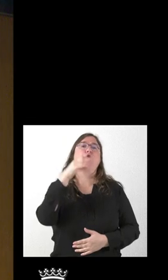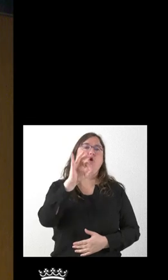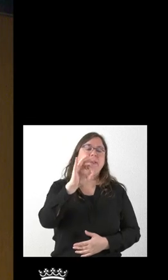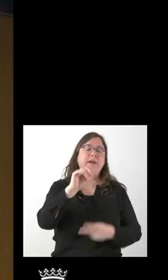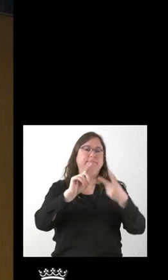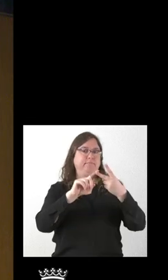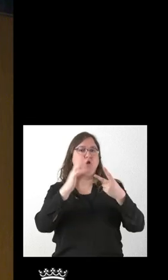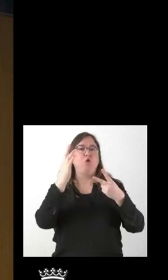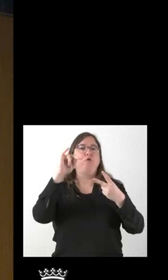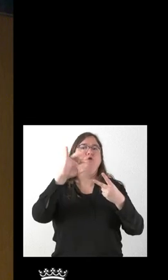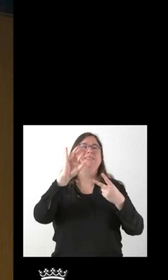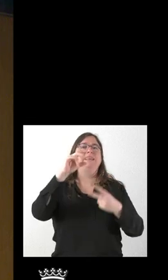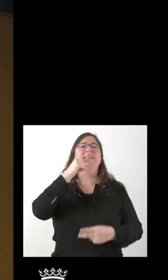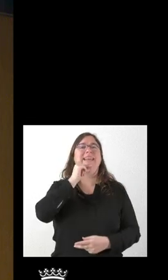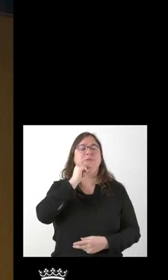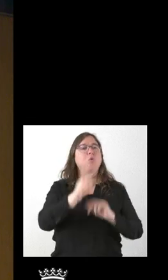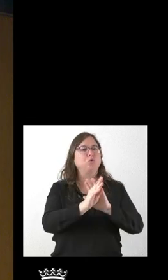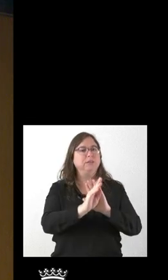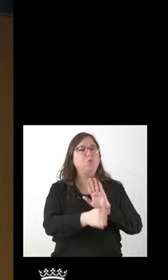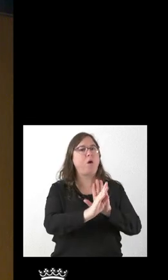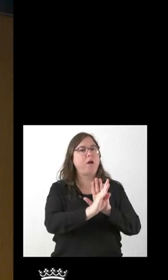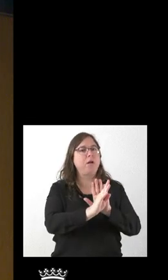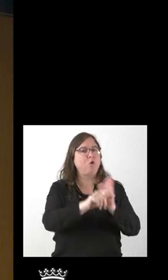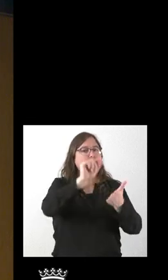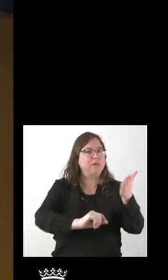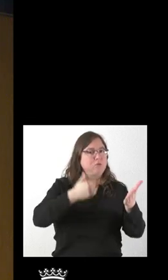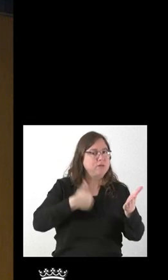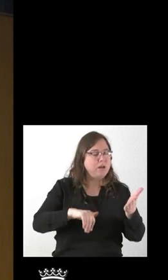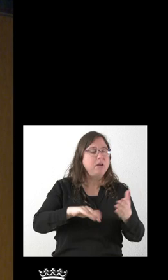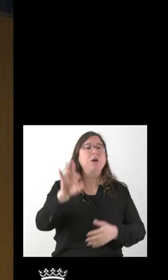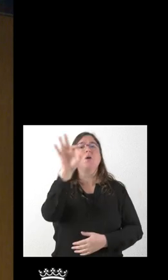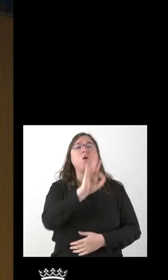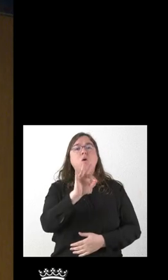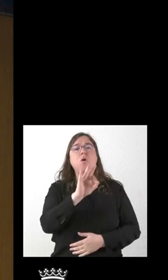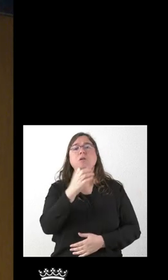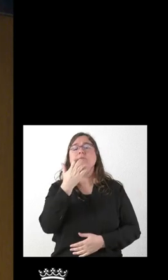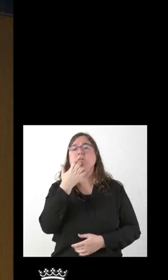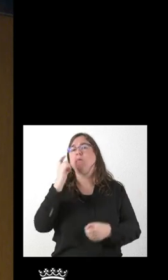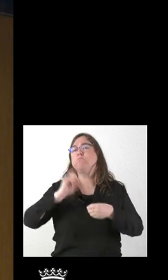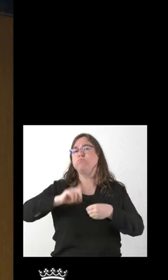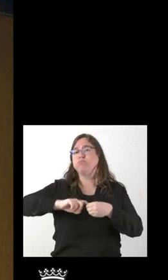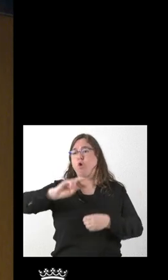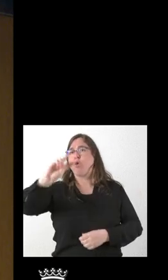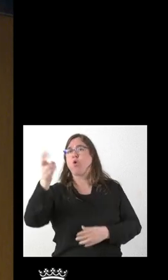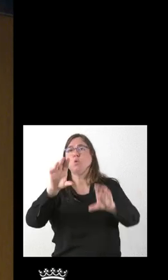se mantengan en el cartel y si están abiertos a que las participaciones sean también